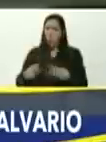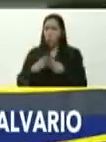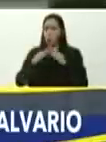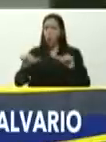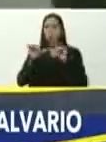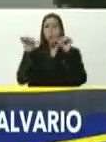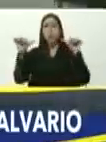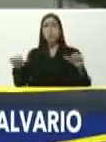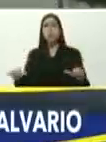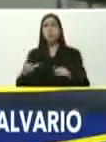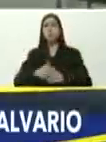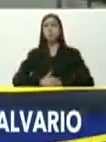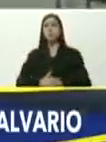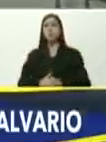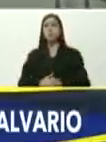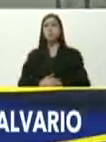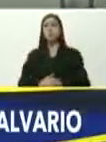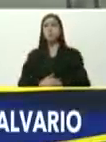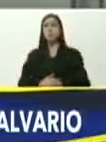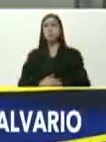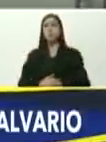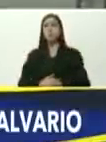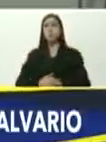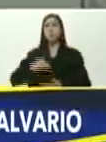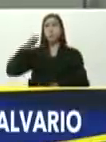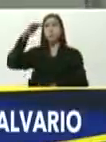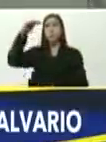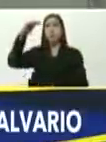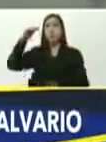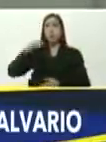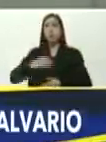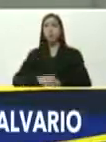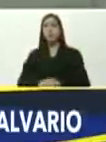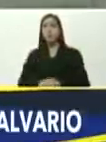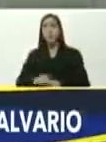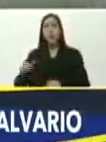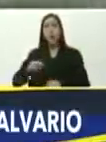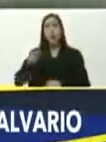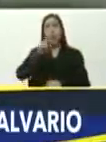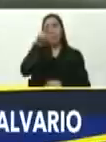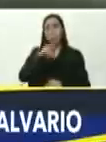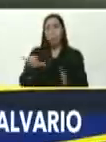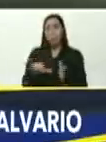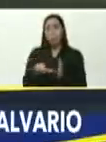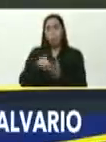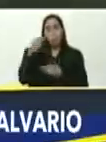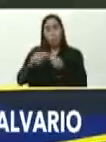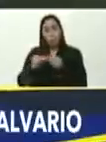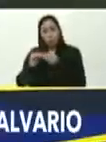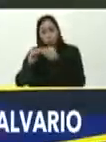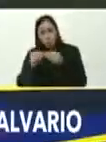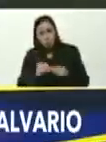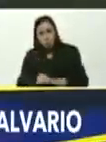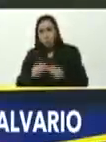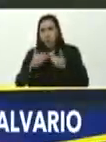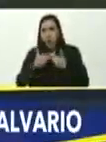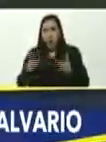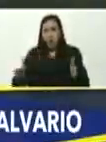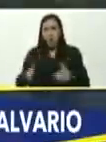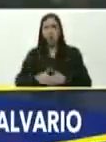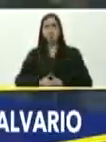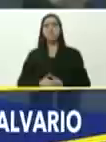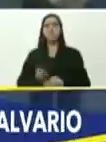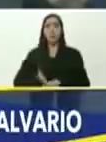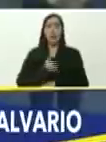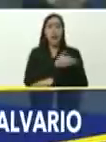sistema, todo lo que es el estanque Calvario Bajo, que no solo se ha rehabilitado, sino que se ha activado, estaba